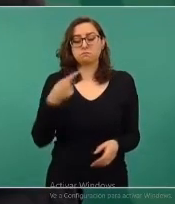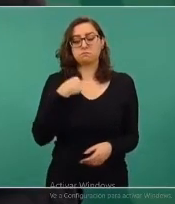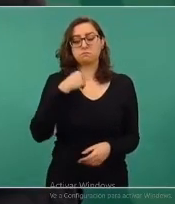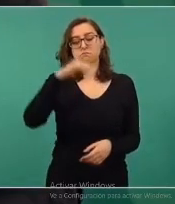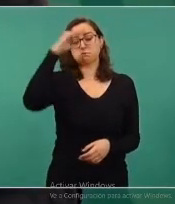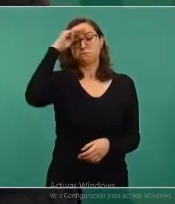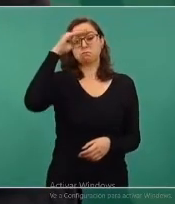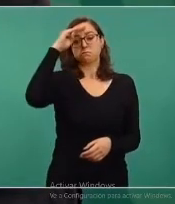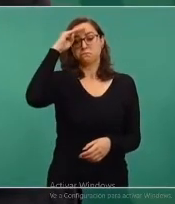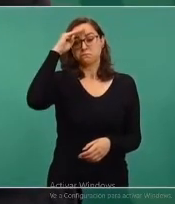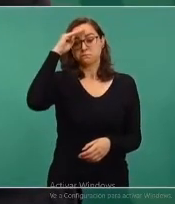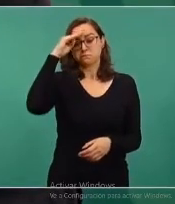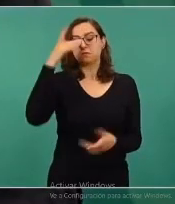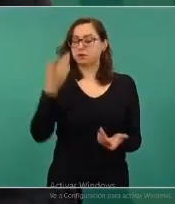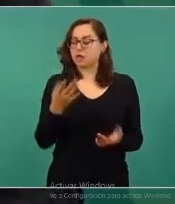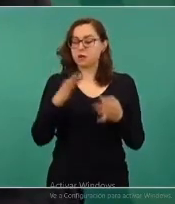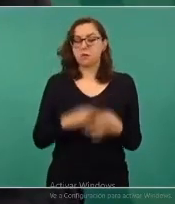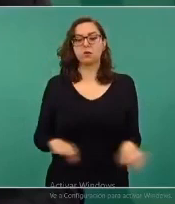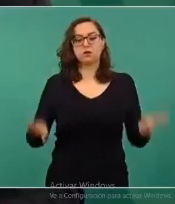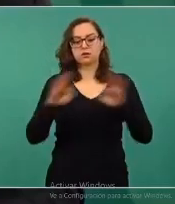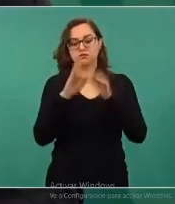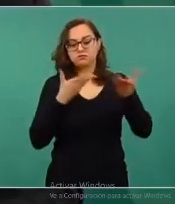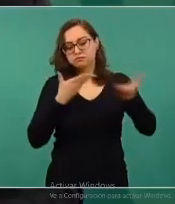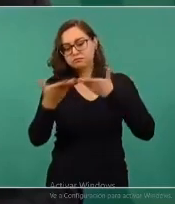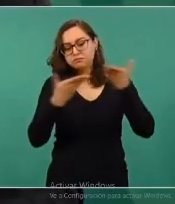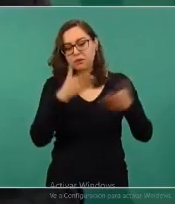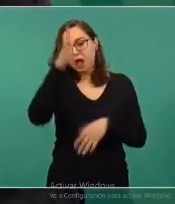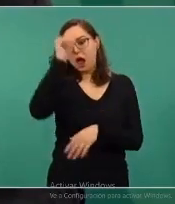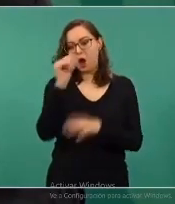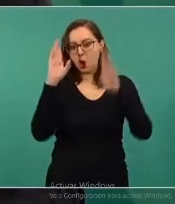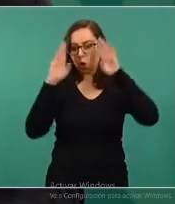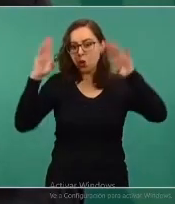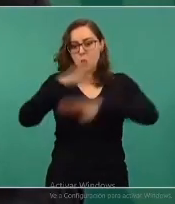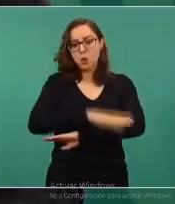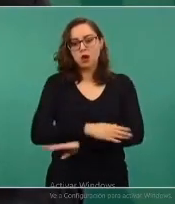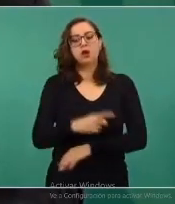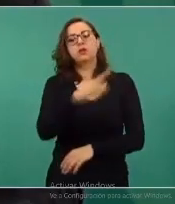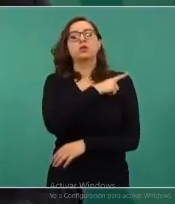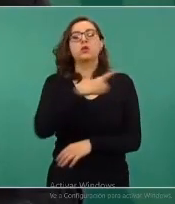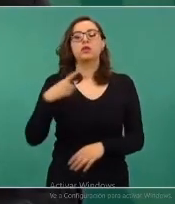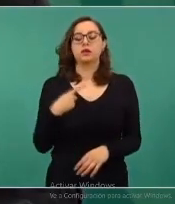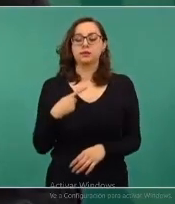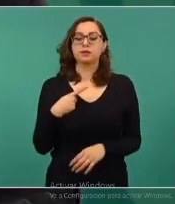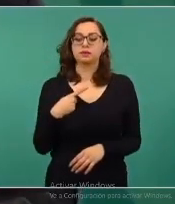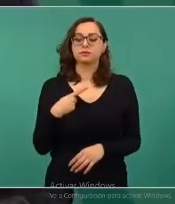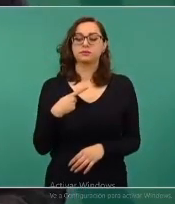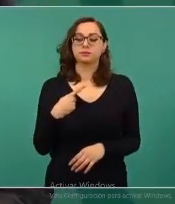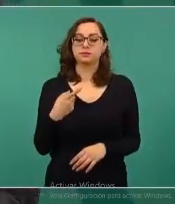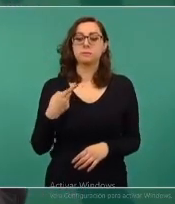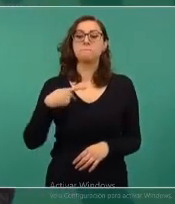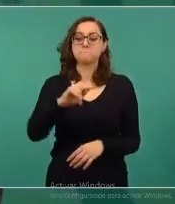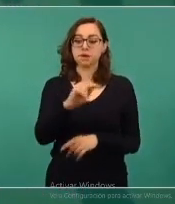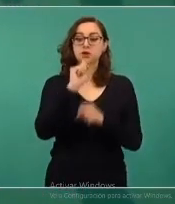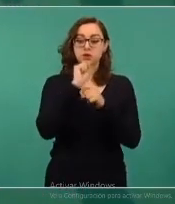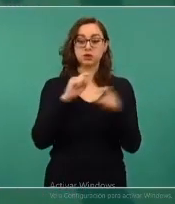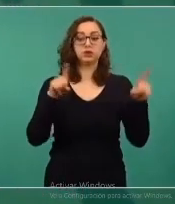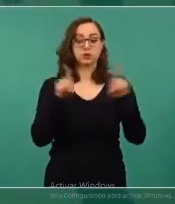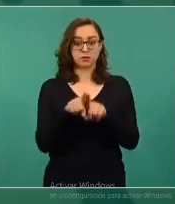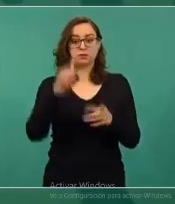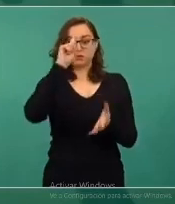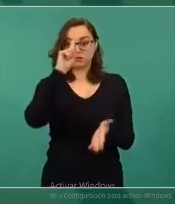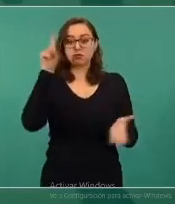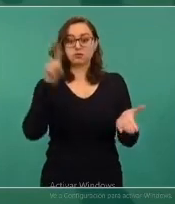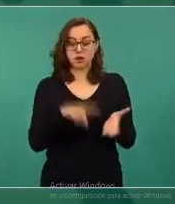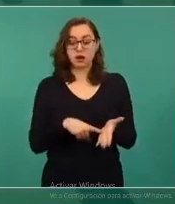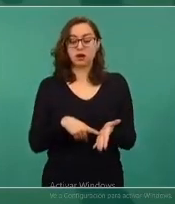hay que buscar el acuerdo, sin embargo, creo que se actuó mal